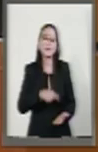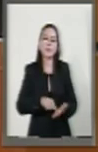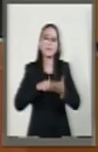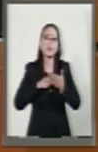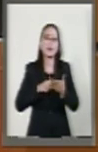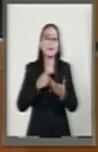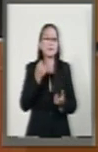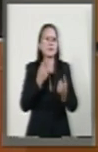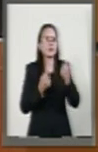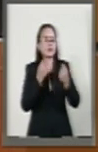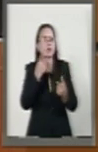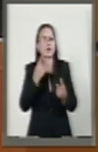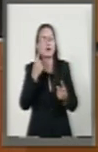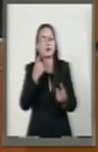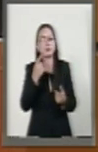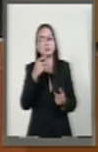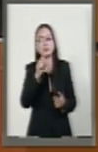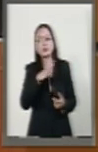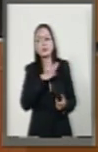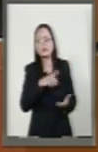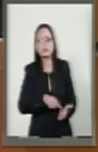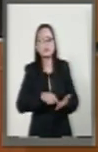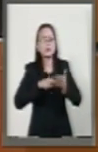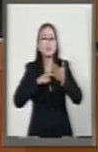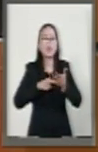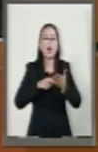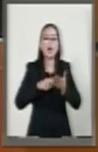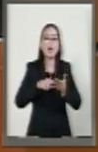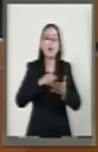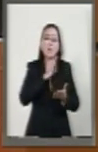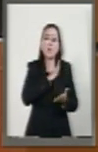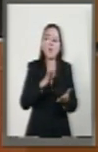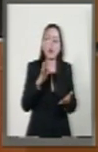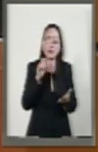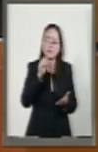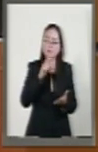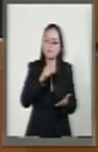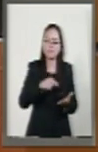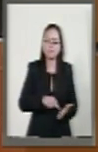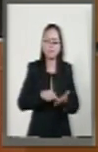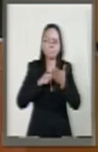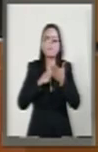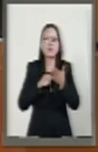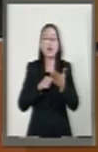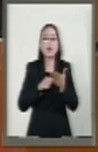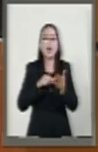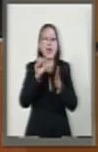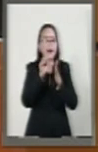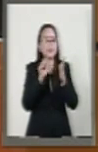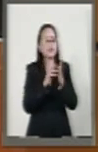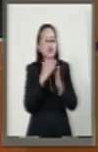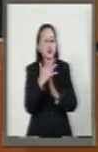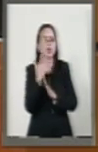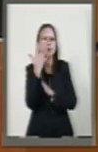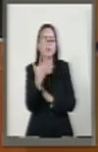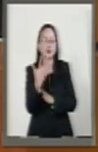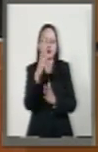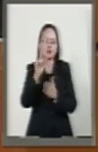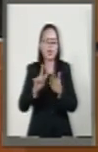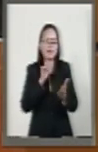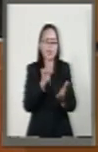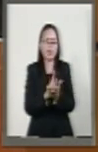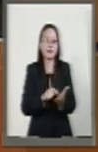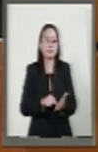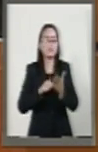observaciones que debería ser atendible por parte del dictamen, es que en el artículo 55 de esta ley